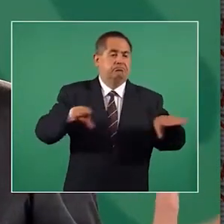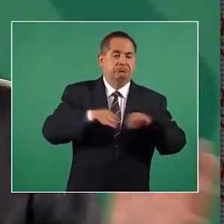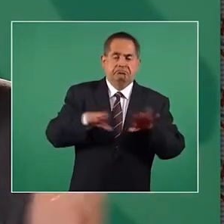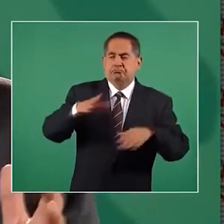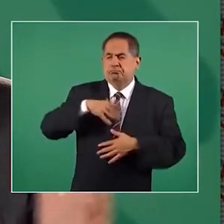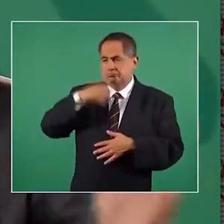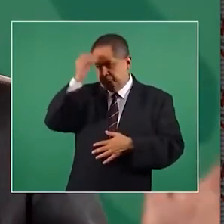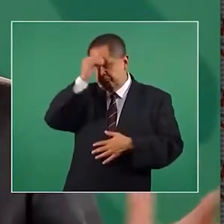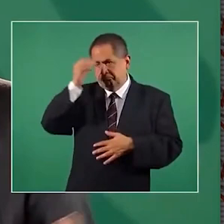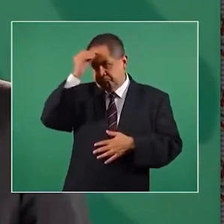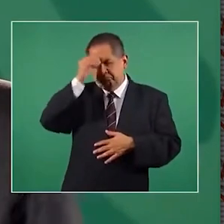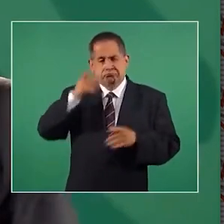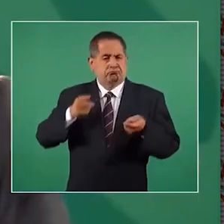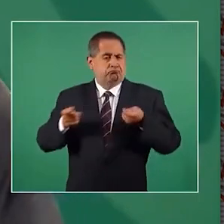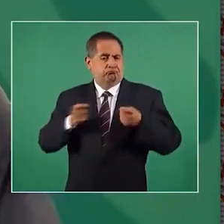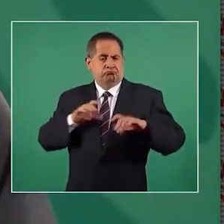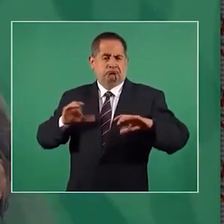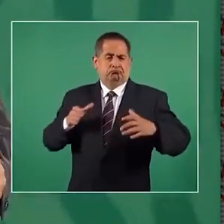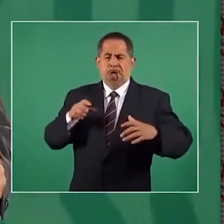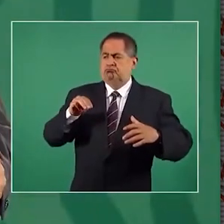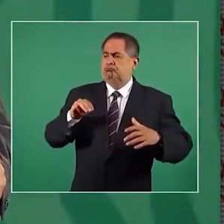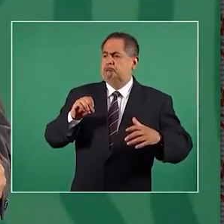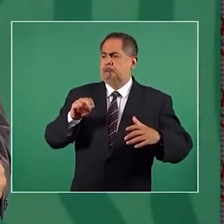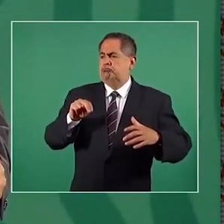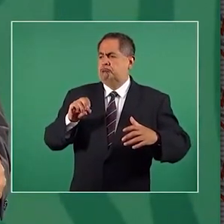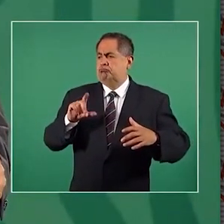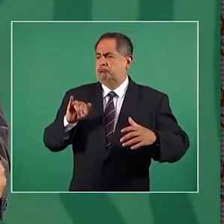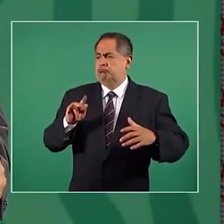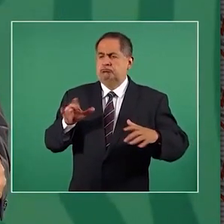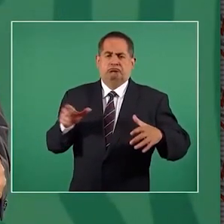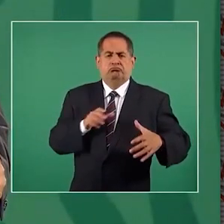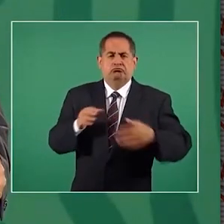cuando tenían el monopolio de la palabra